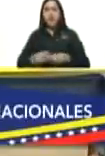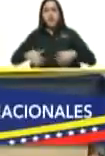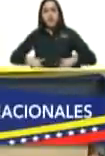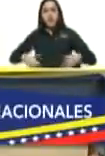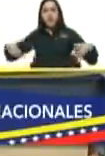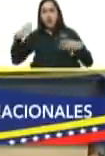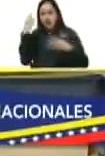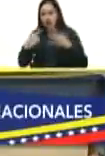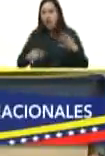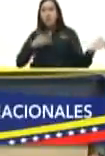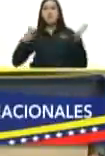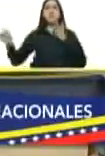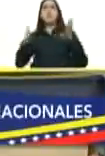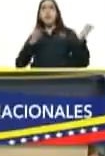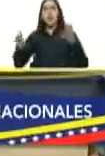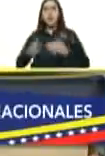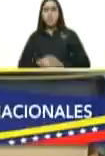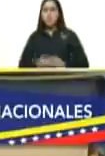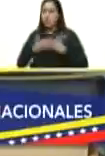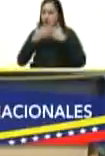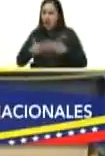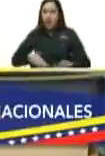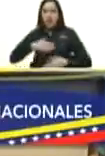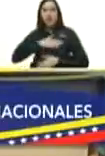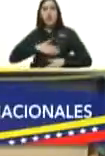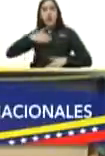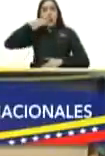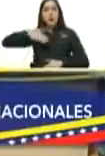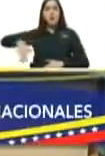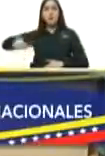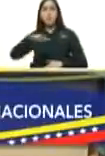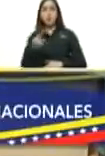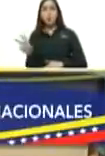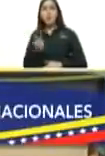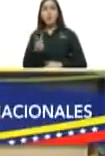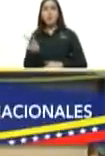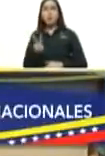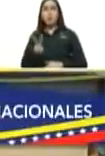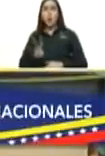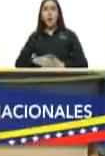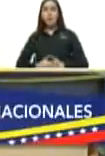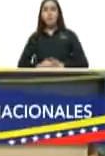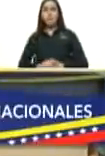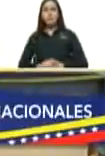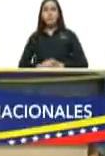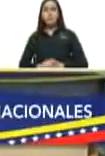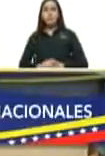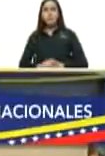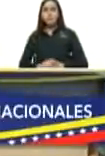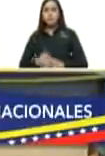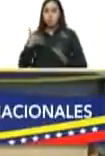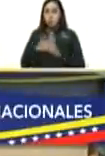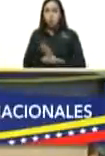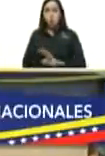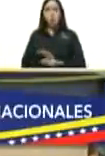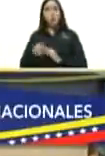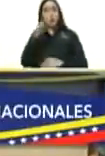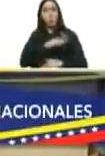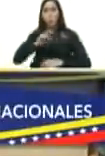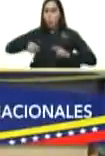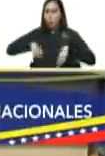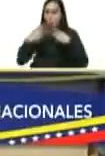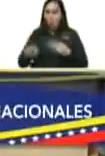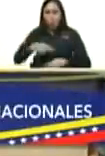de bienes y servicios para satisfacer a nuestro país en una transición al socialismo